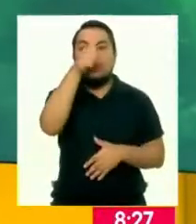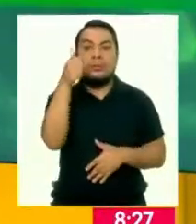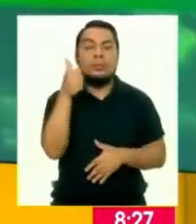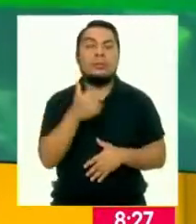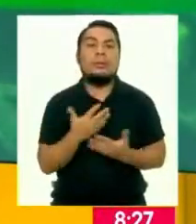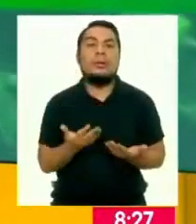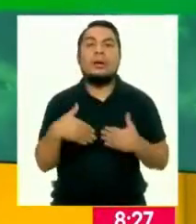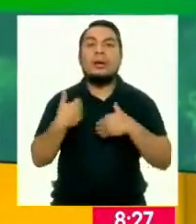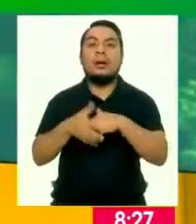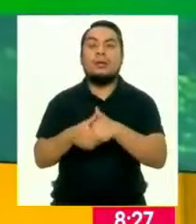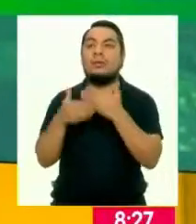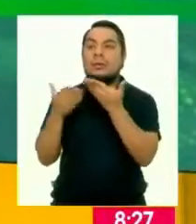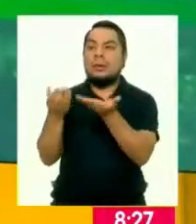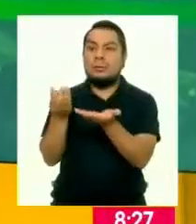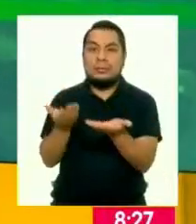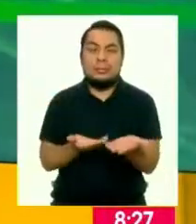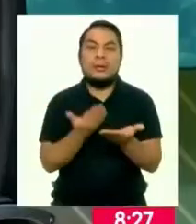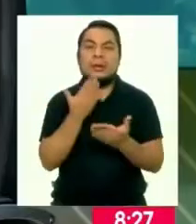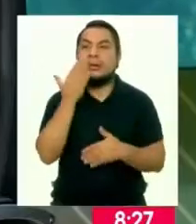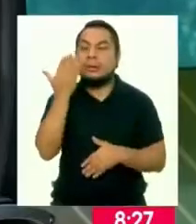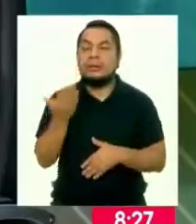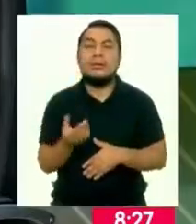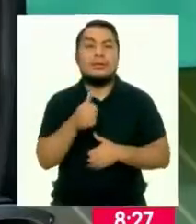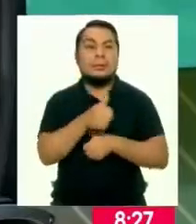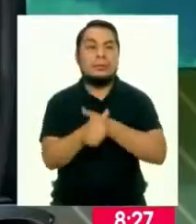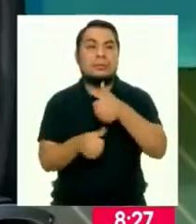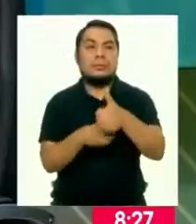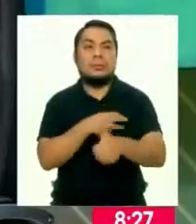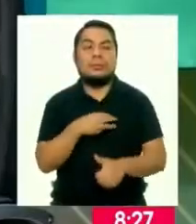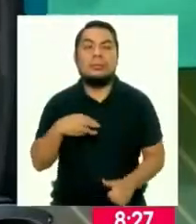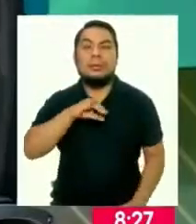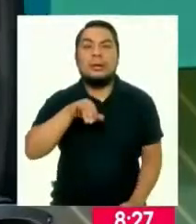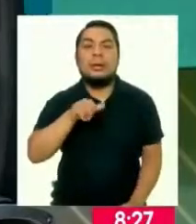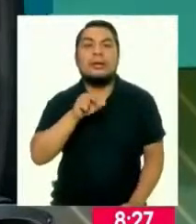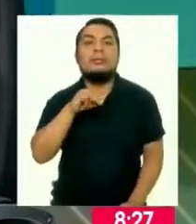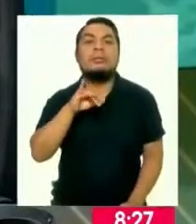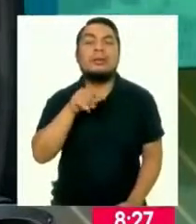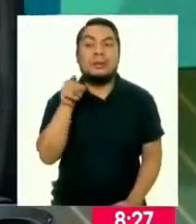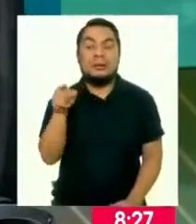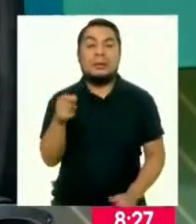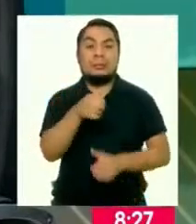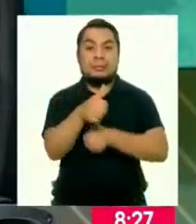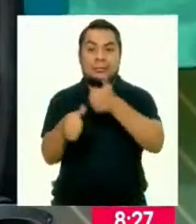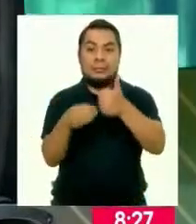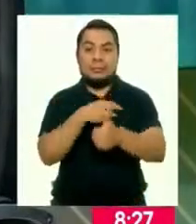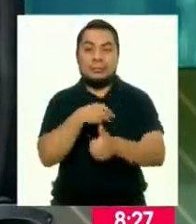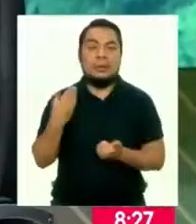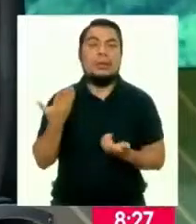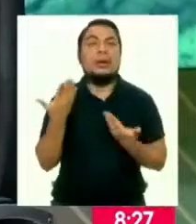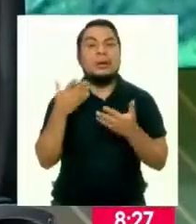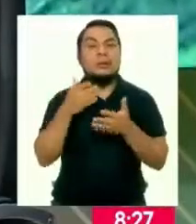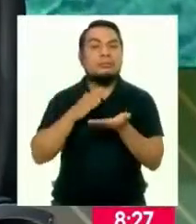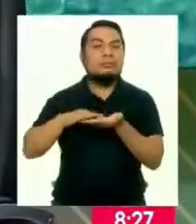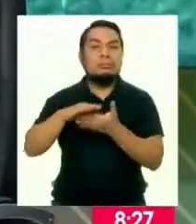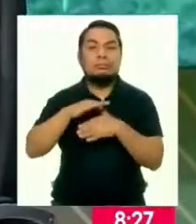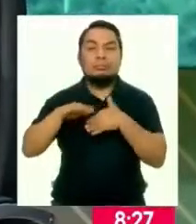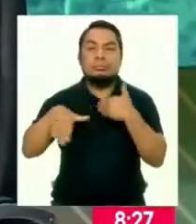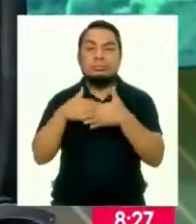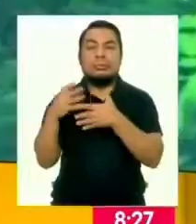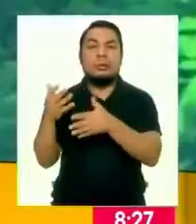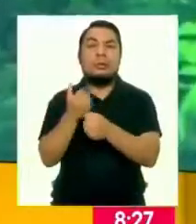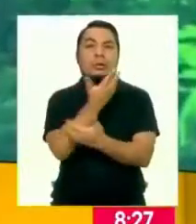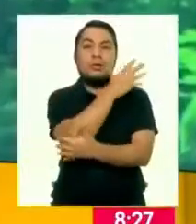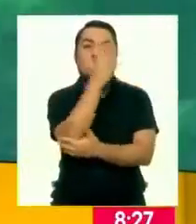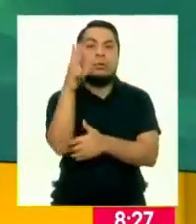Vamos a saludar a nuestra invitada, se trata de la Vice Ministra Yamina Silva. Ella es Vice Ministra de Desarrollo Estratégico de los Recursos